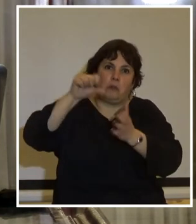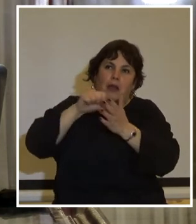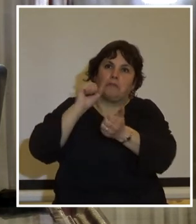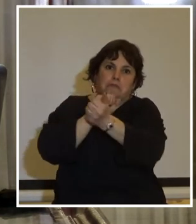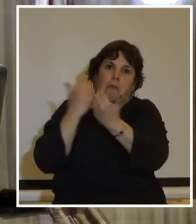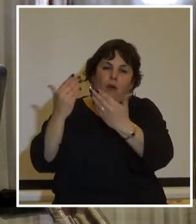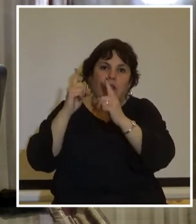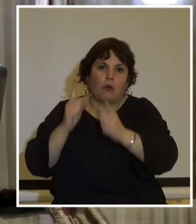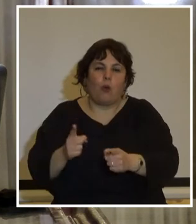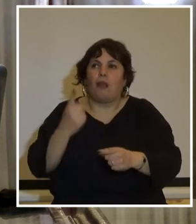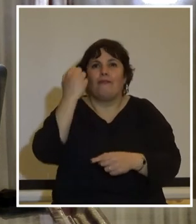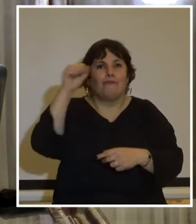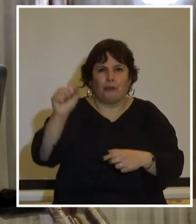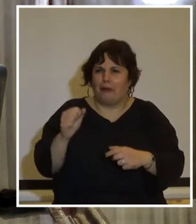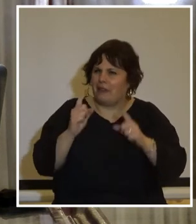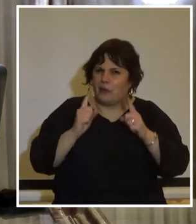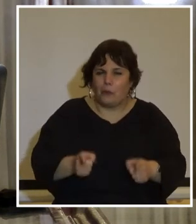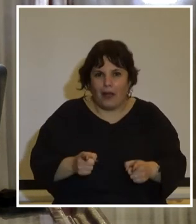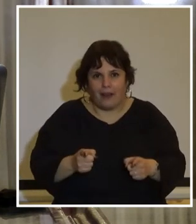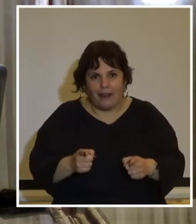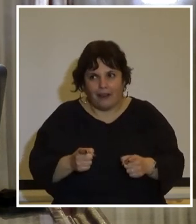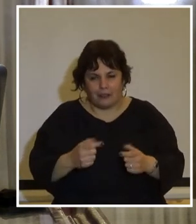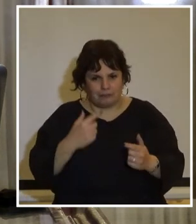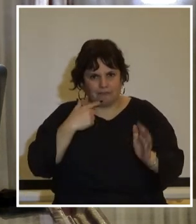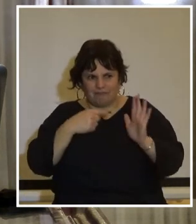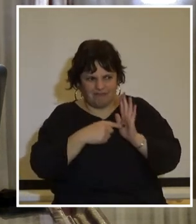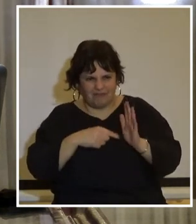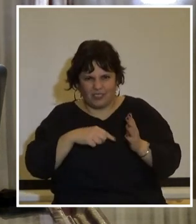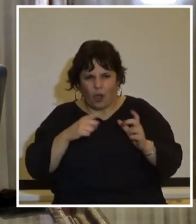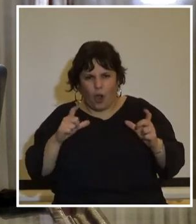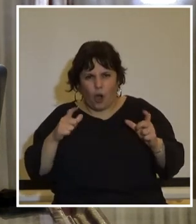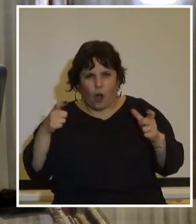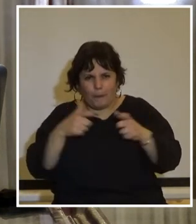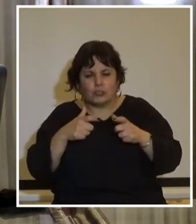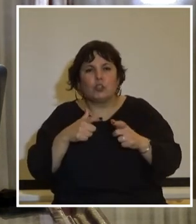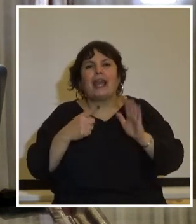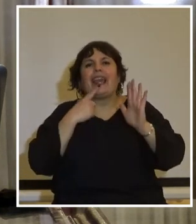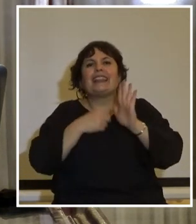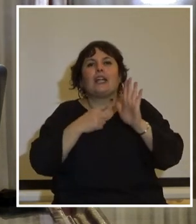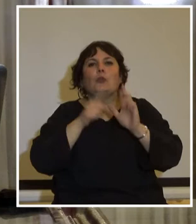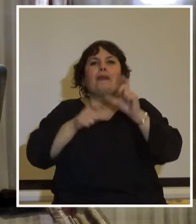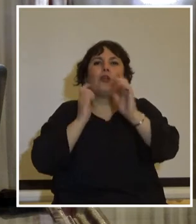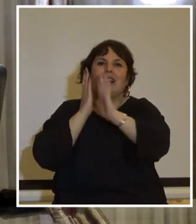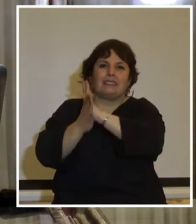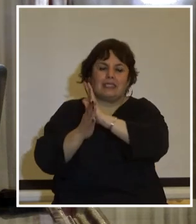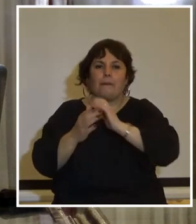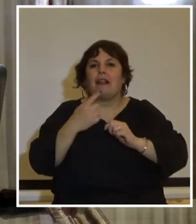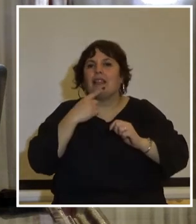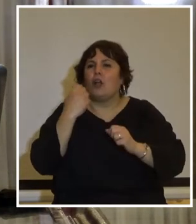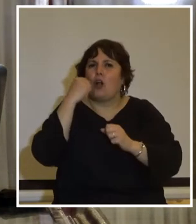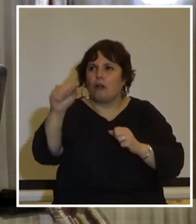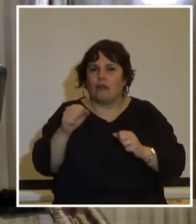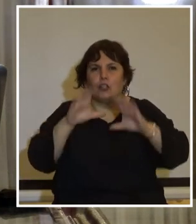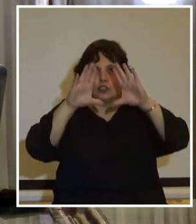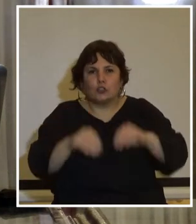otro país violando ostensiblemente las disposiciones de la convención sobre el estatuto del refugiado la contravención a todos estos